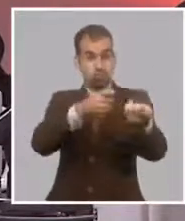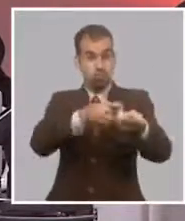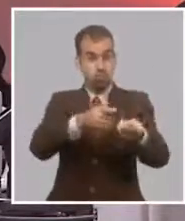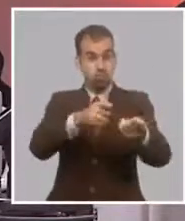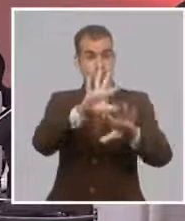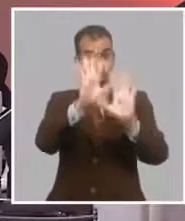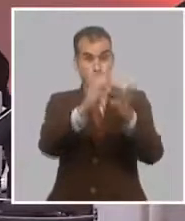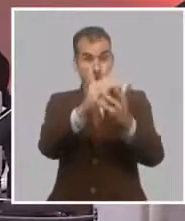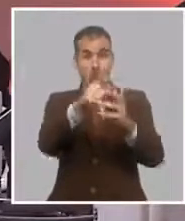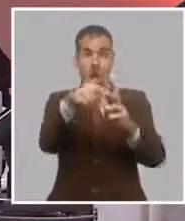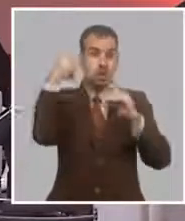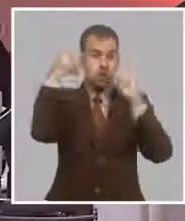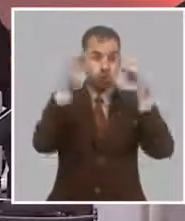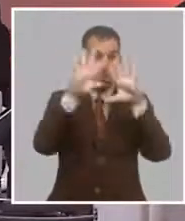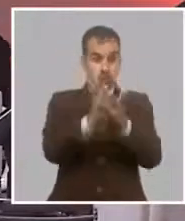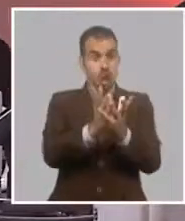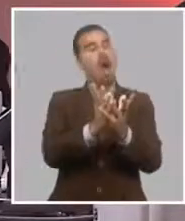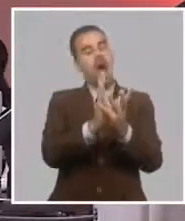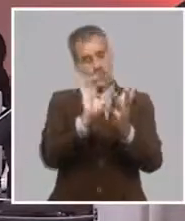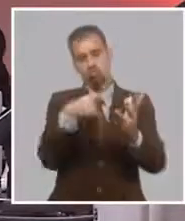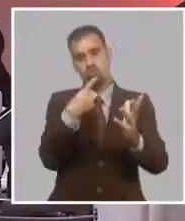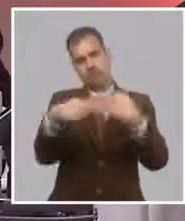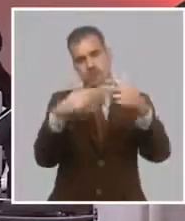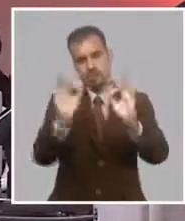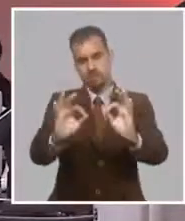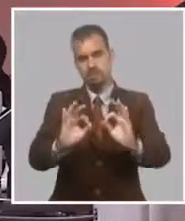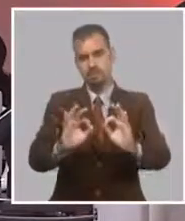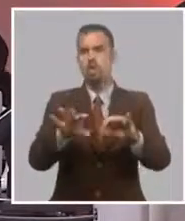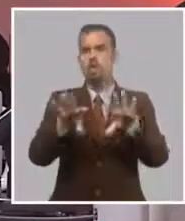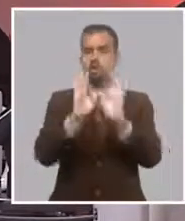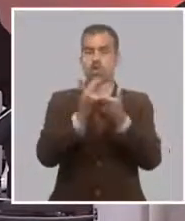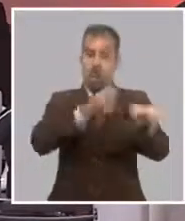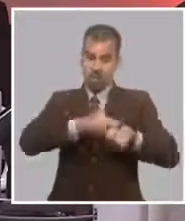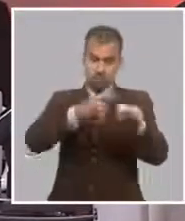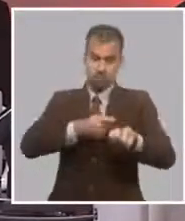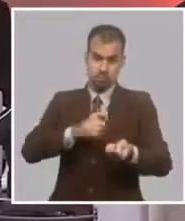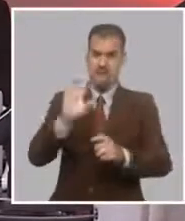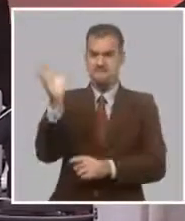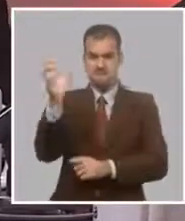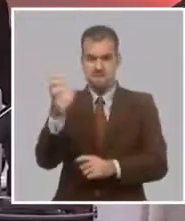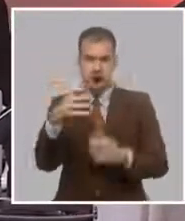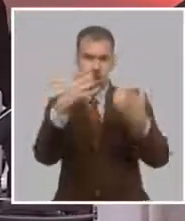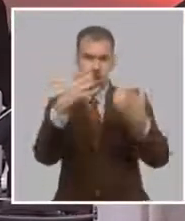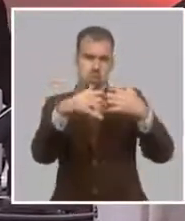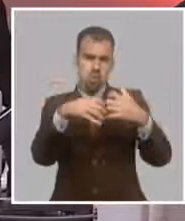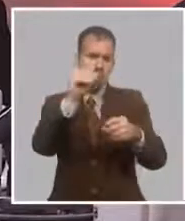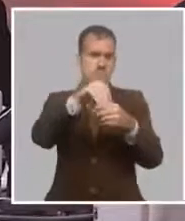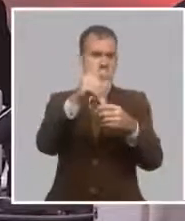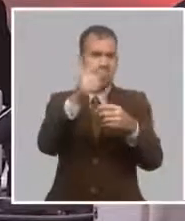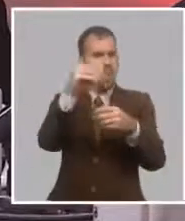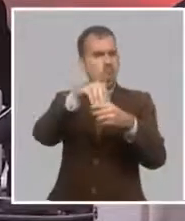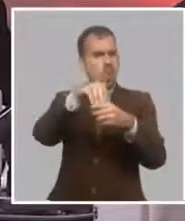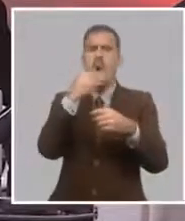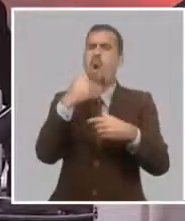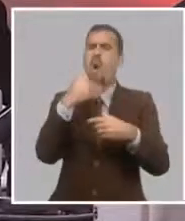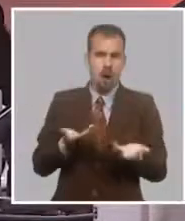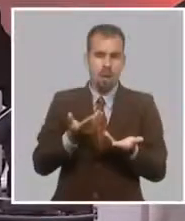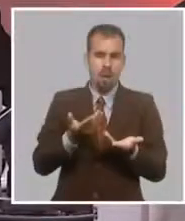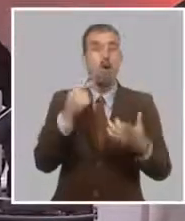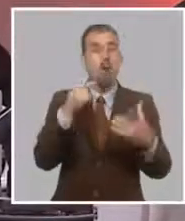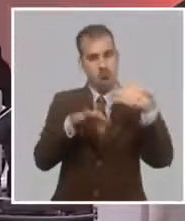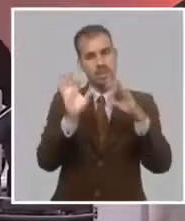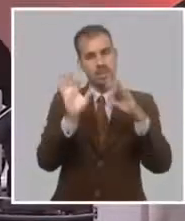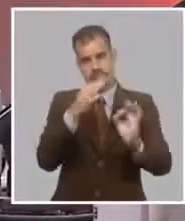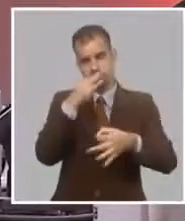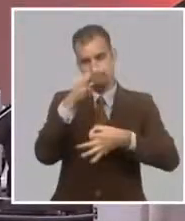todo el país. Sobre la banca y los seguros en la producción agrícola, estaremos hablando hoy en nuestra mesa redonda, en la que tengo el placer de estar